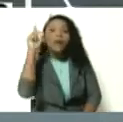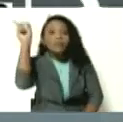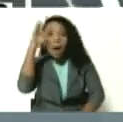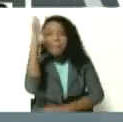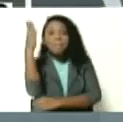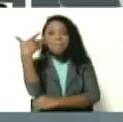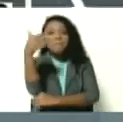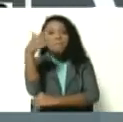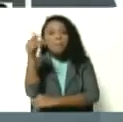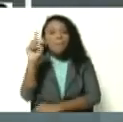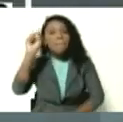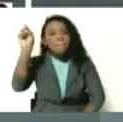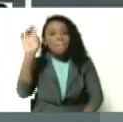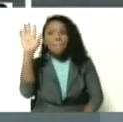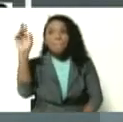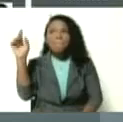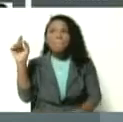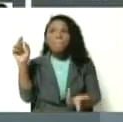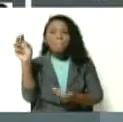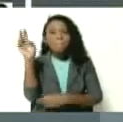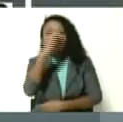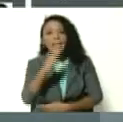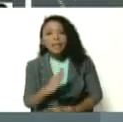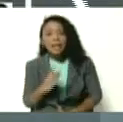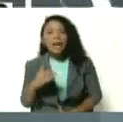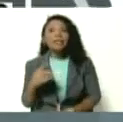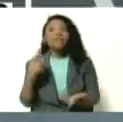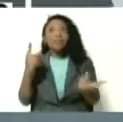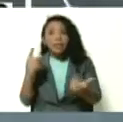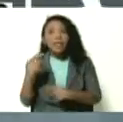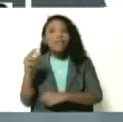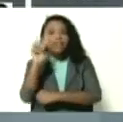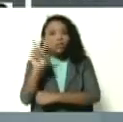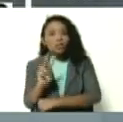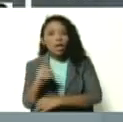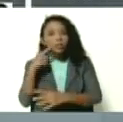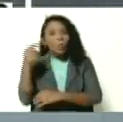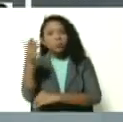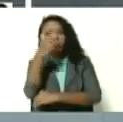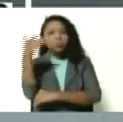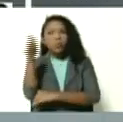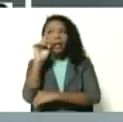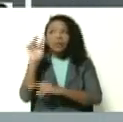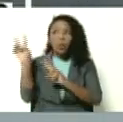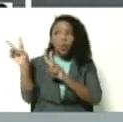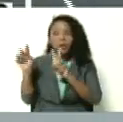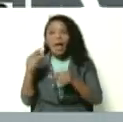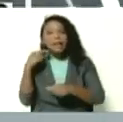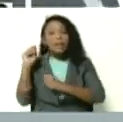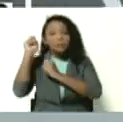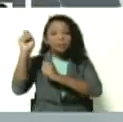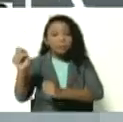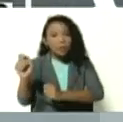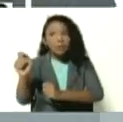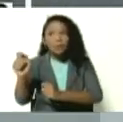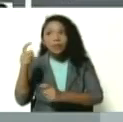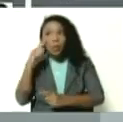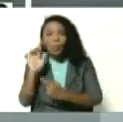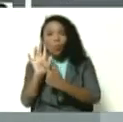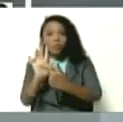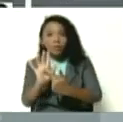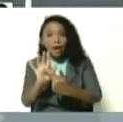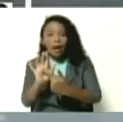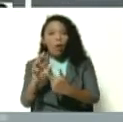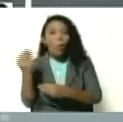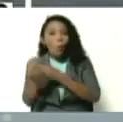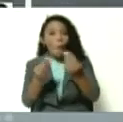brasileña y estamos viendo nuestra hermosa bandera patria también, ese tricolor hermoso, ondeando en ese legado de Chávez. Si me permite, le paso